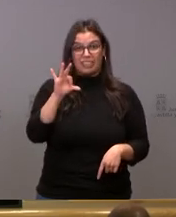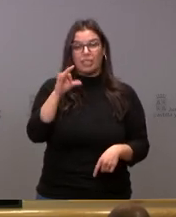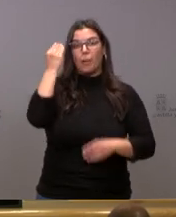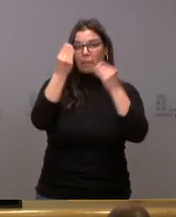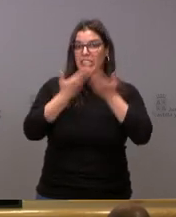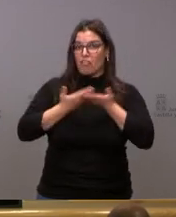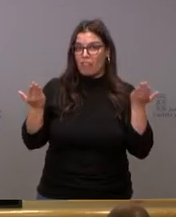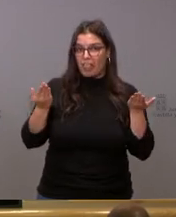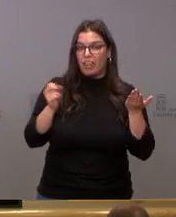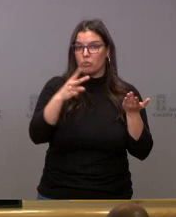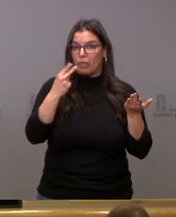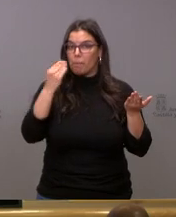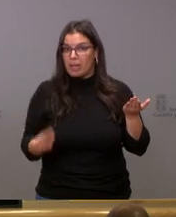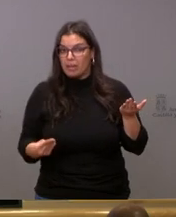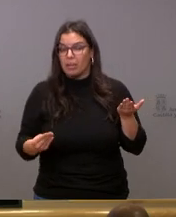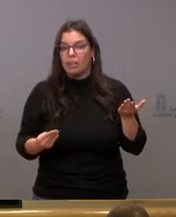hecho alguna valoración